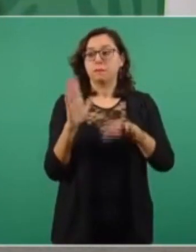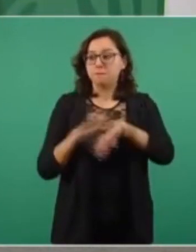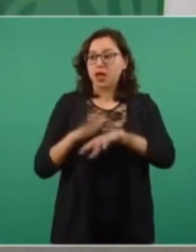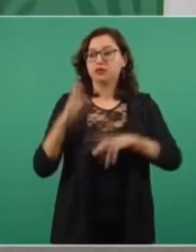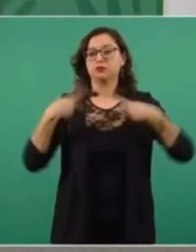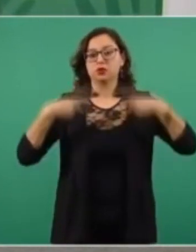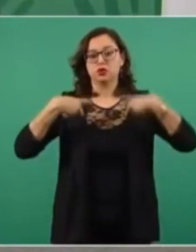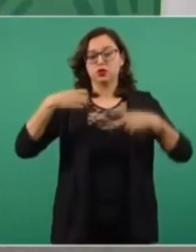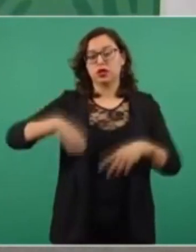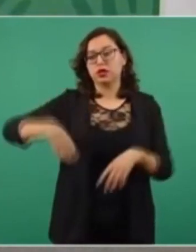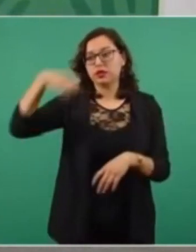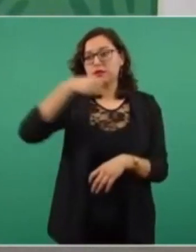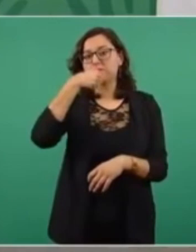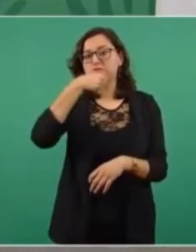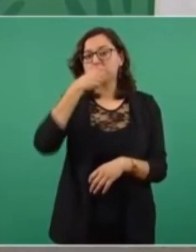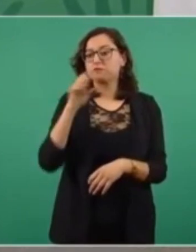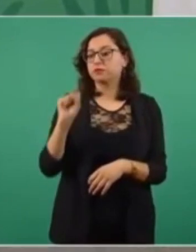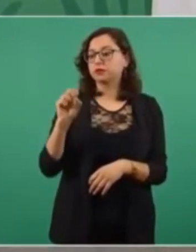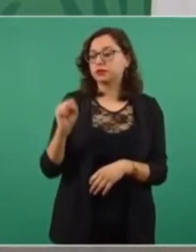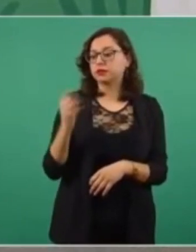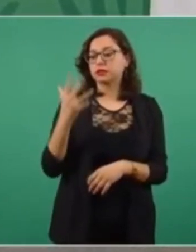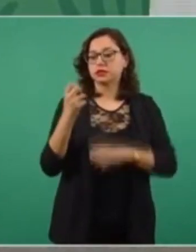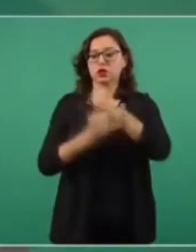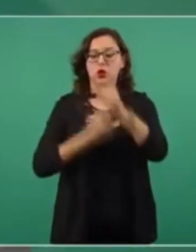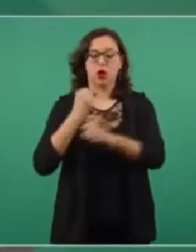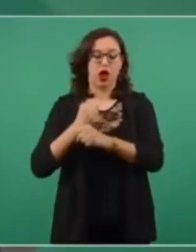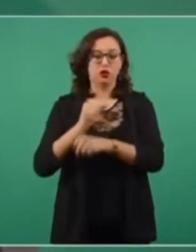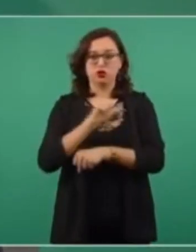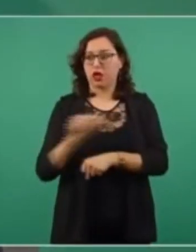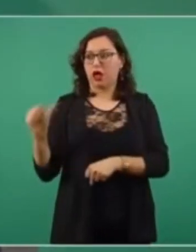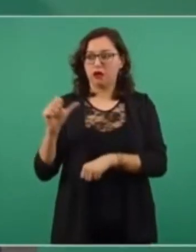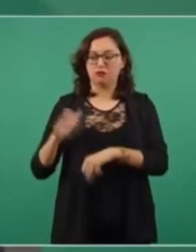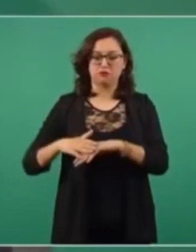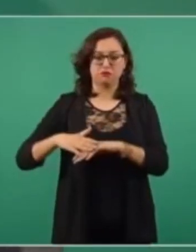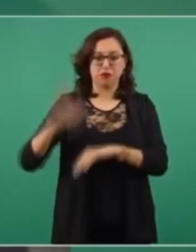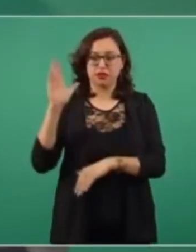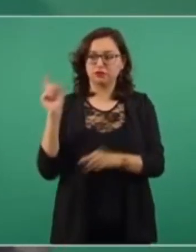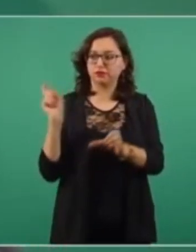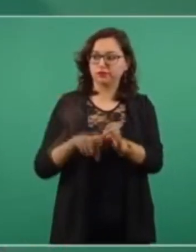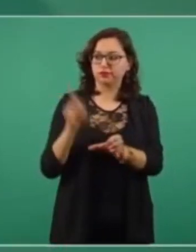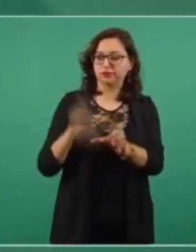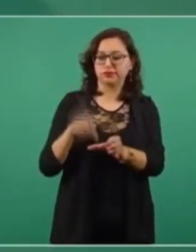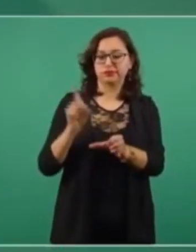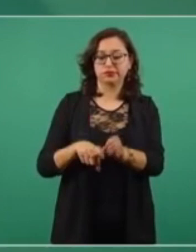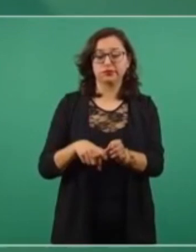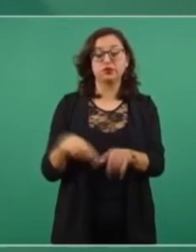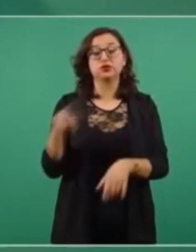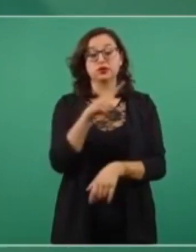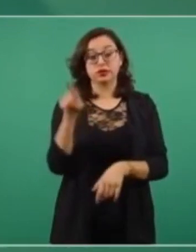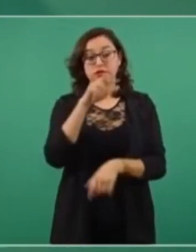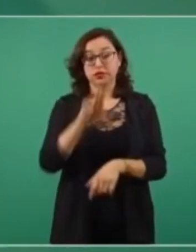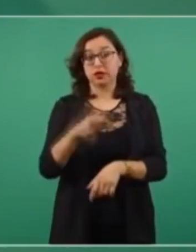porque, si recuerdan, la pensión a adultos mayores era de 68